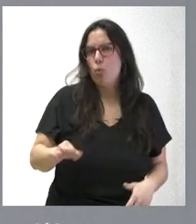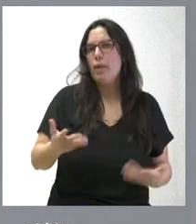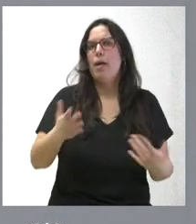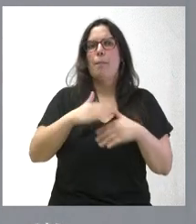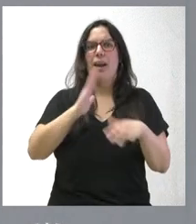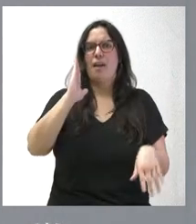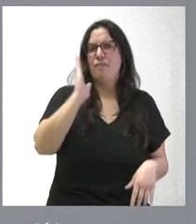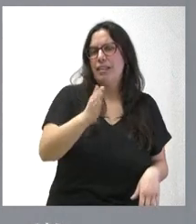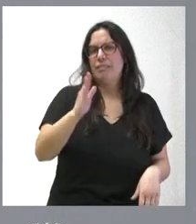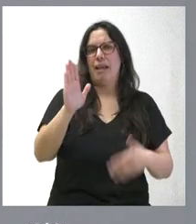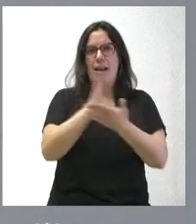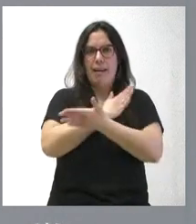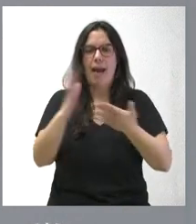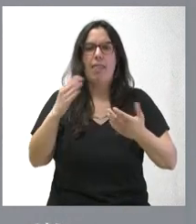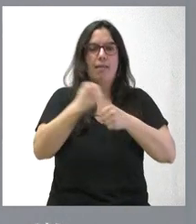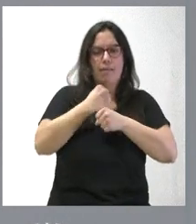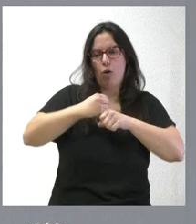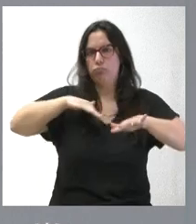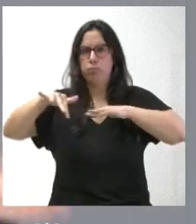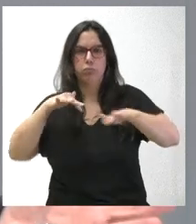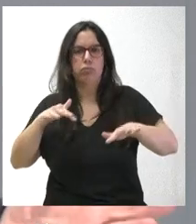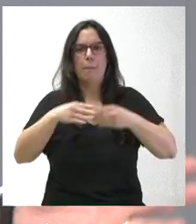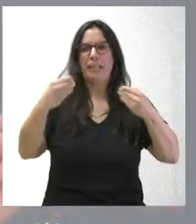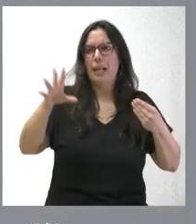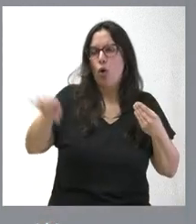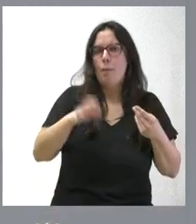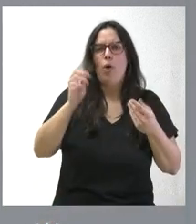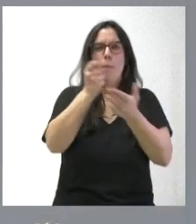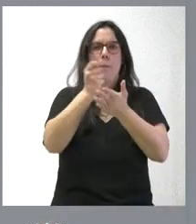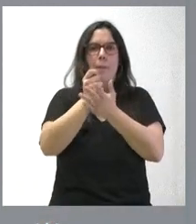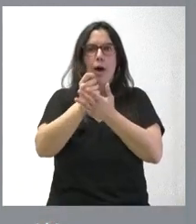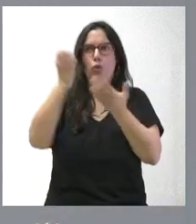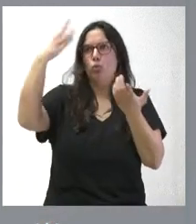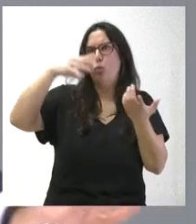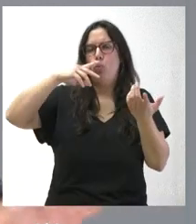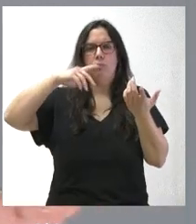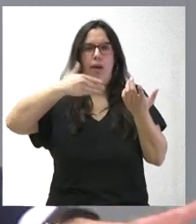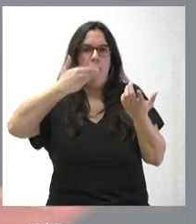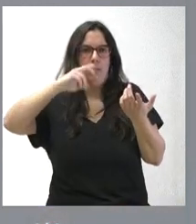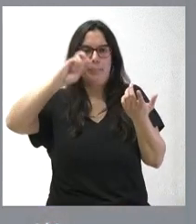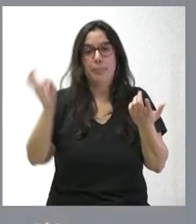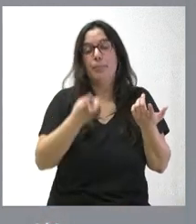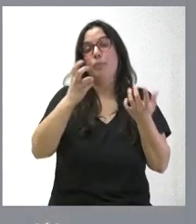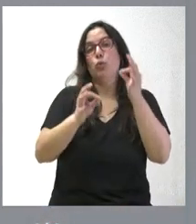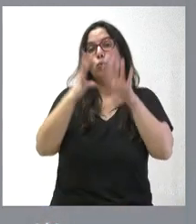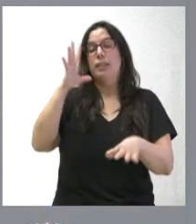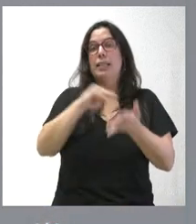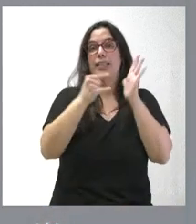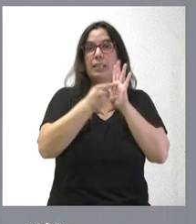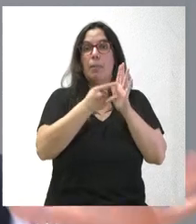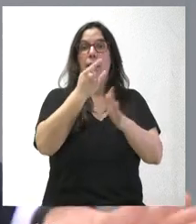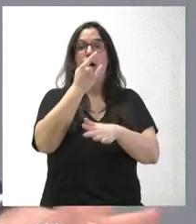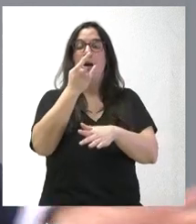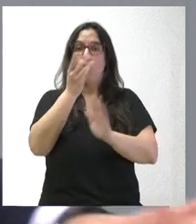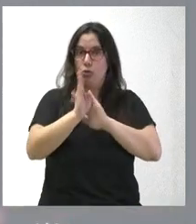vea perjudicado la actividad de la adquisición de material o de pago de suministros en cada uno de los centros. Afortunadamente, el sistema sanitario sigue funcionando.